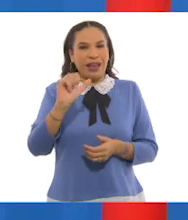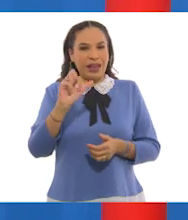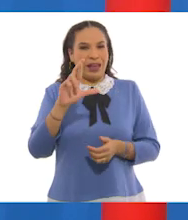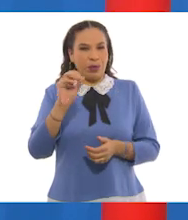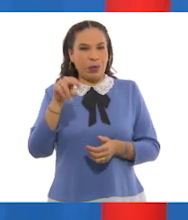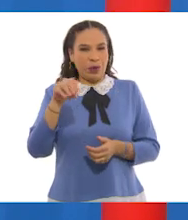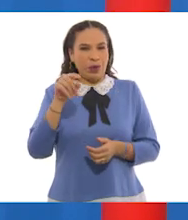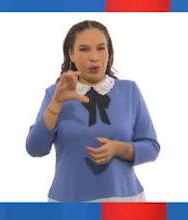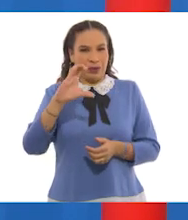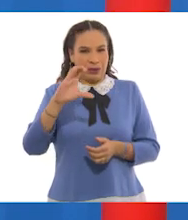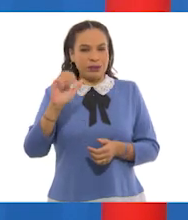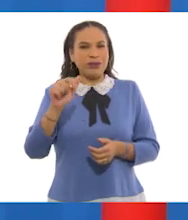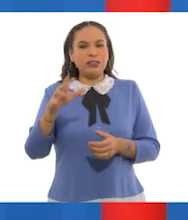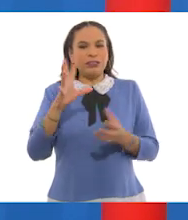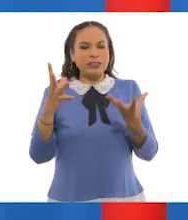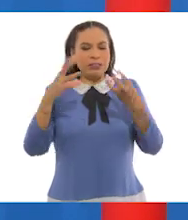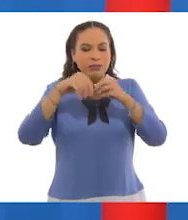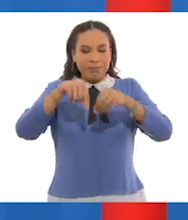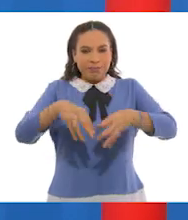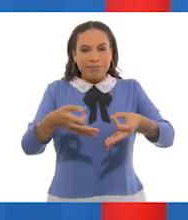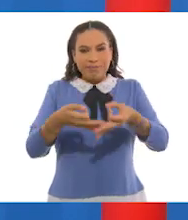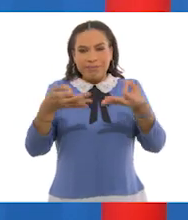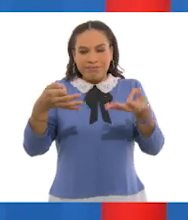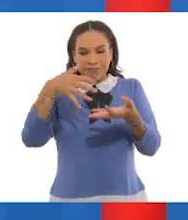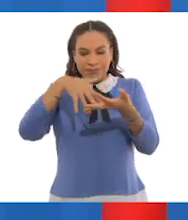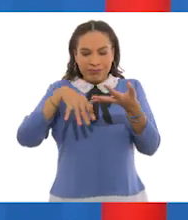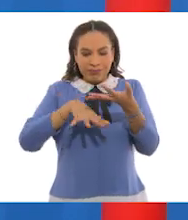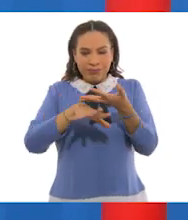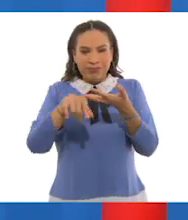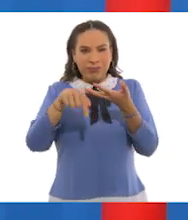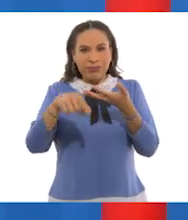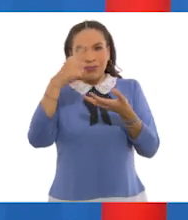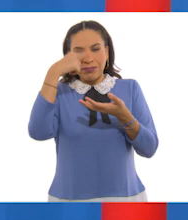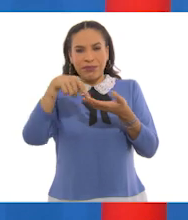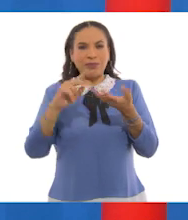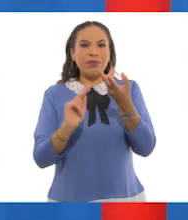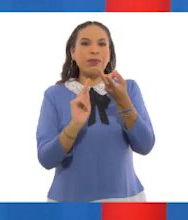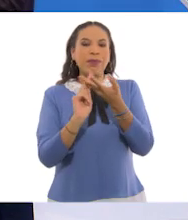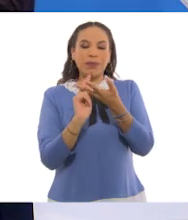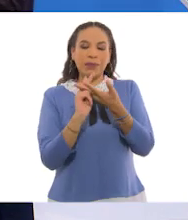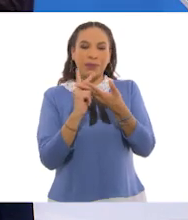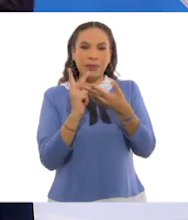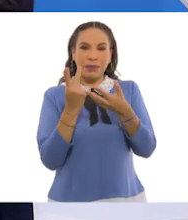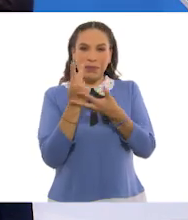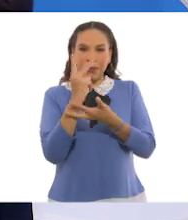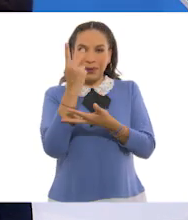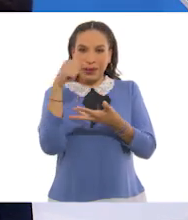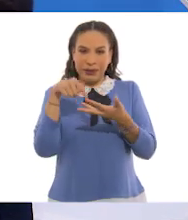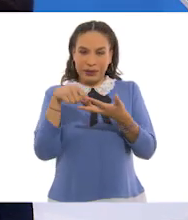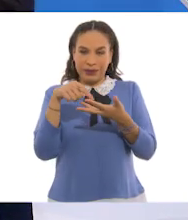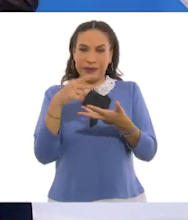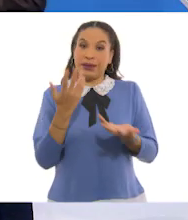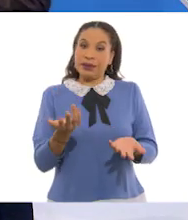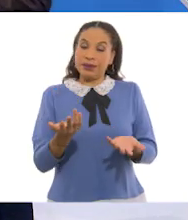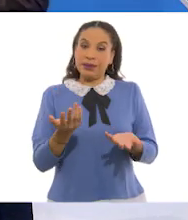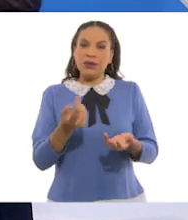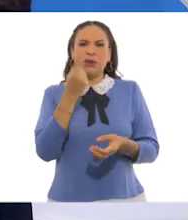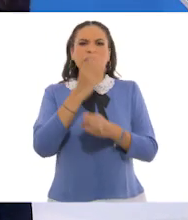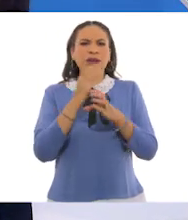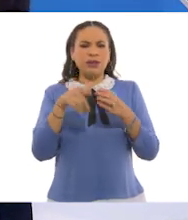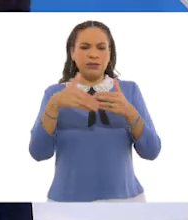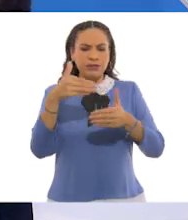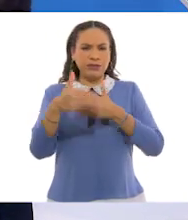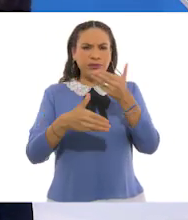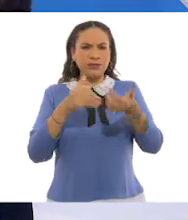reintegra a los minerales del suelo donde queda disponible para las plantas. A ver, y dinos una cosa. Este